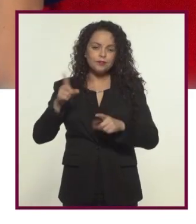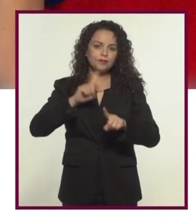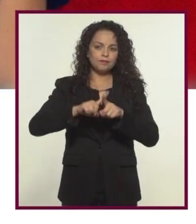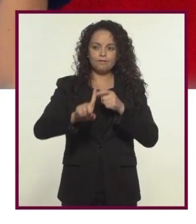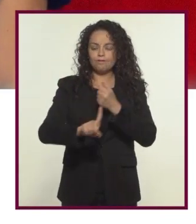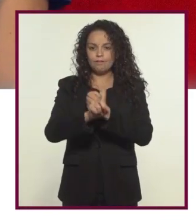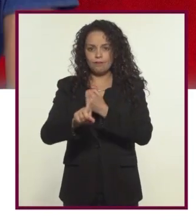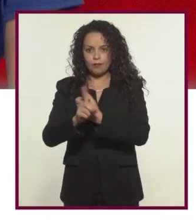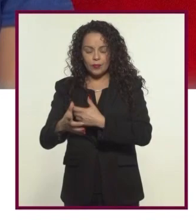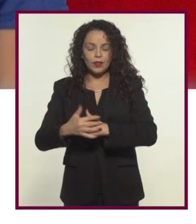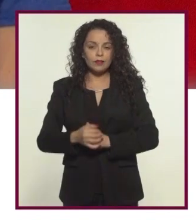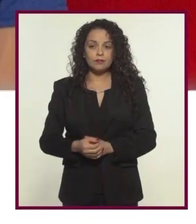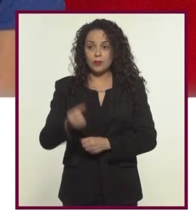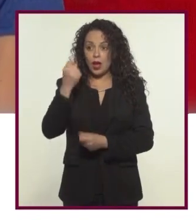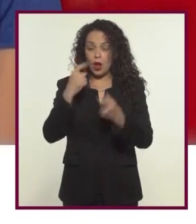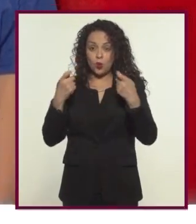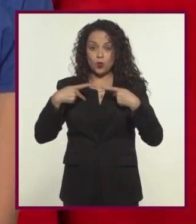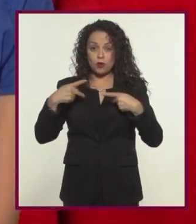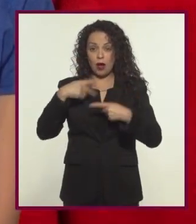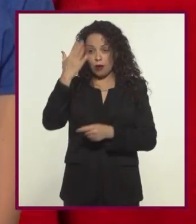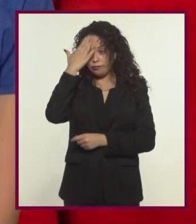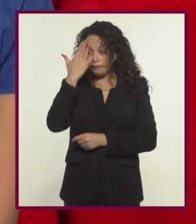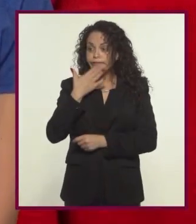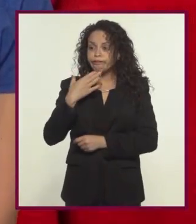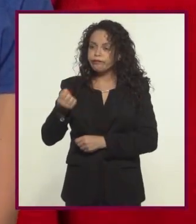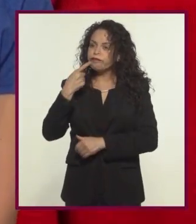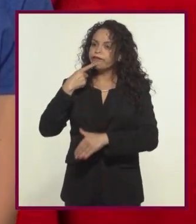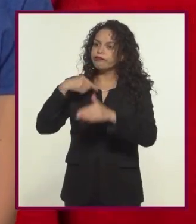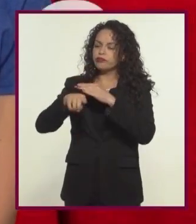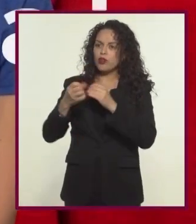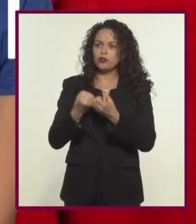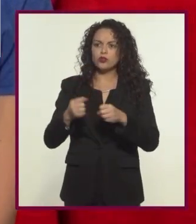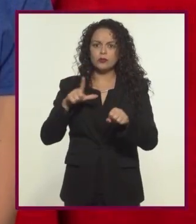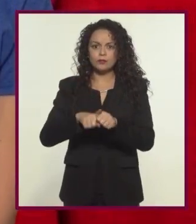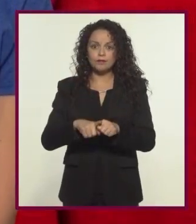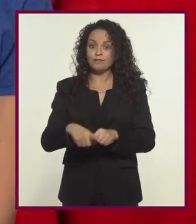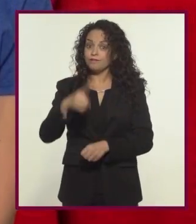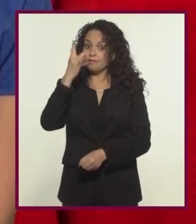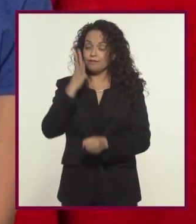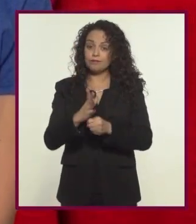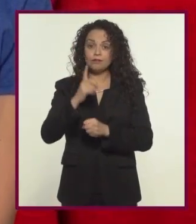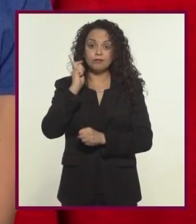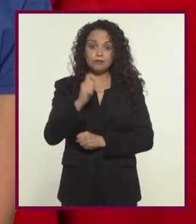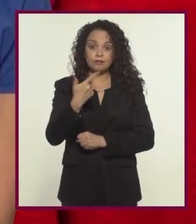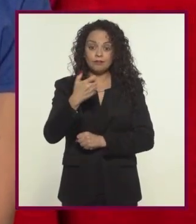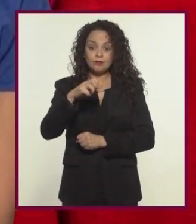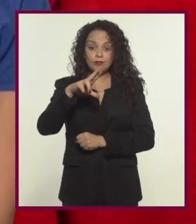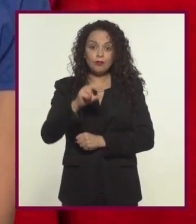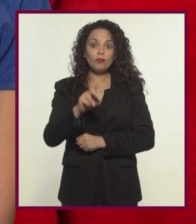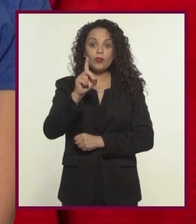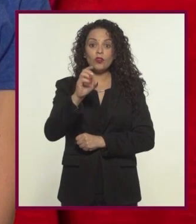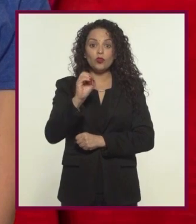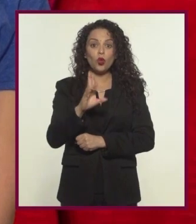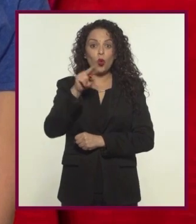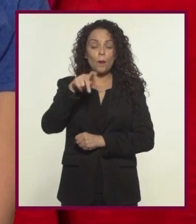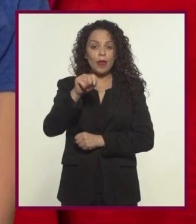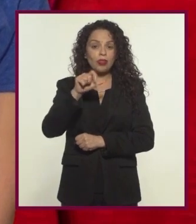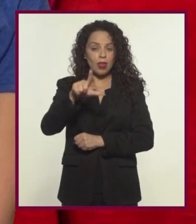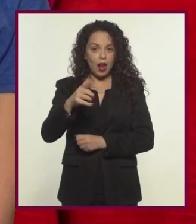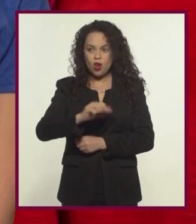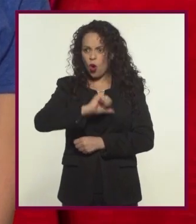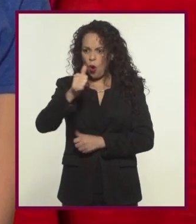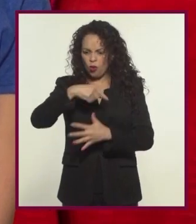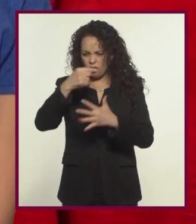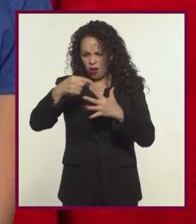problemática social. De hecho, para algunos especialistas, la denuncia social es realmente el único contenido que pertenece al género